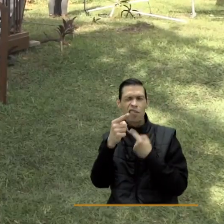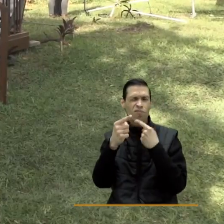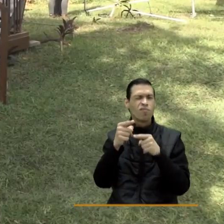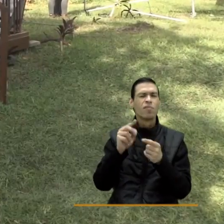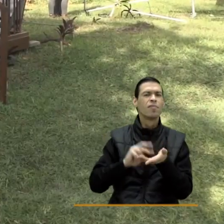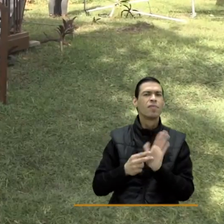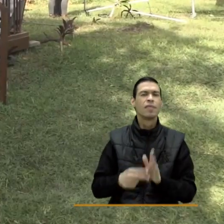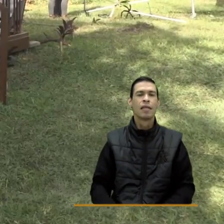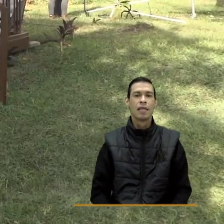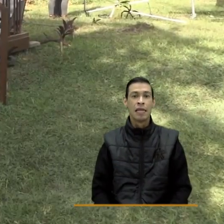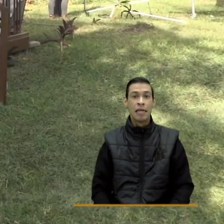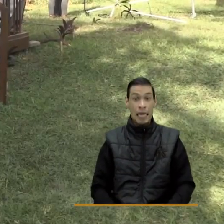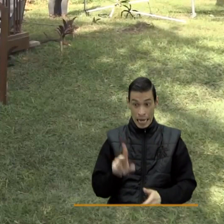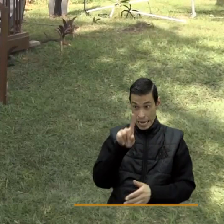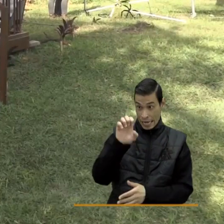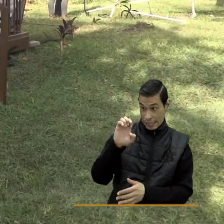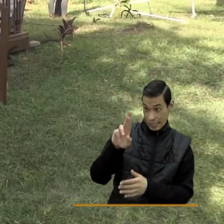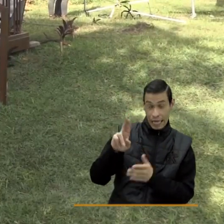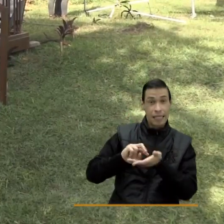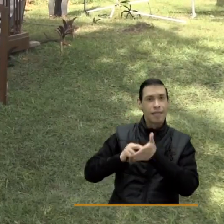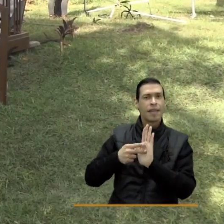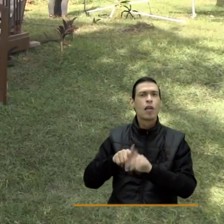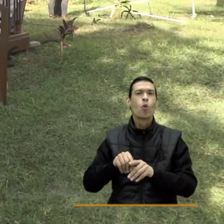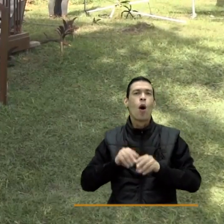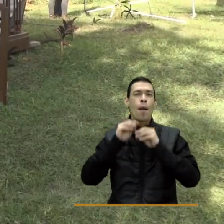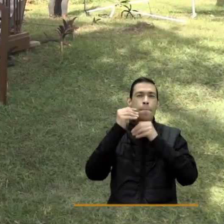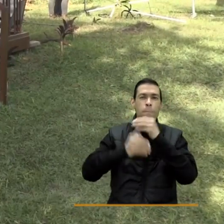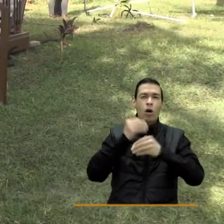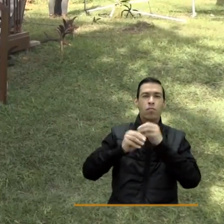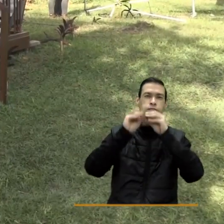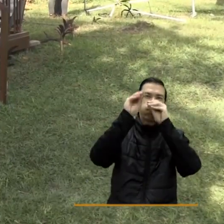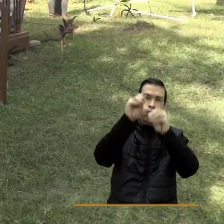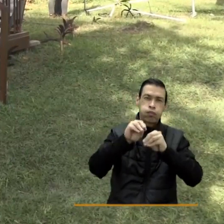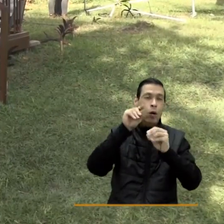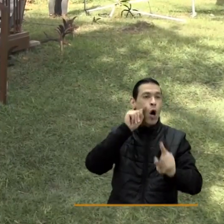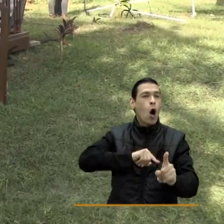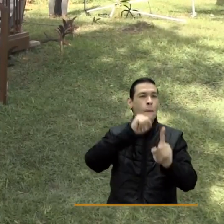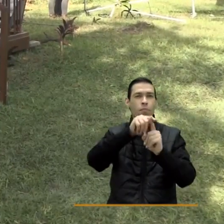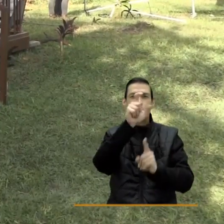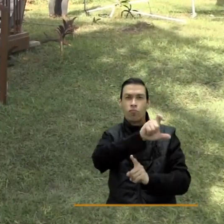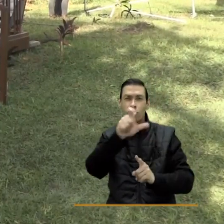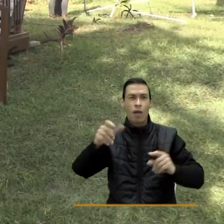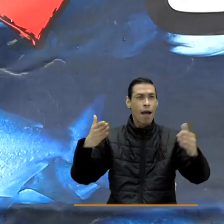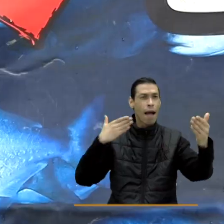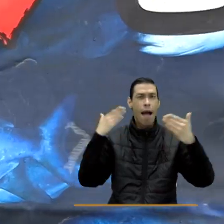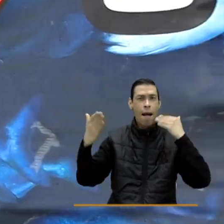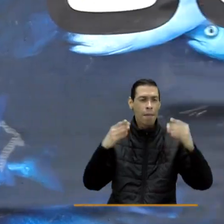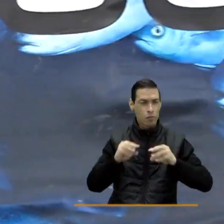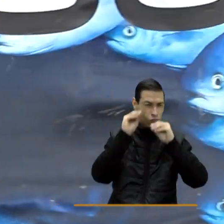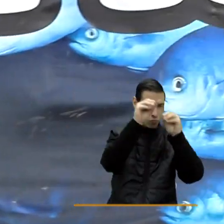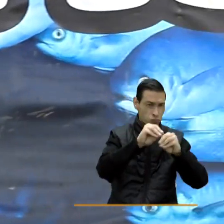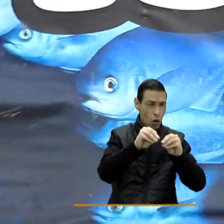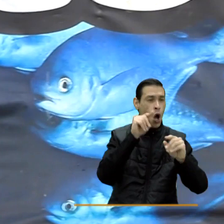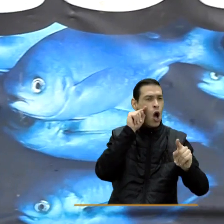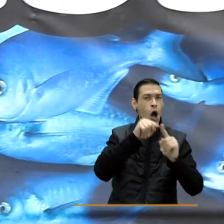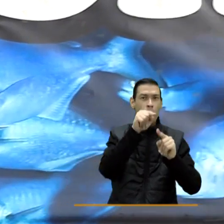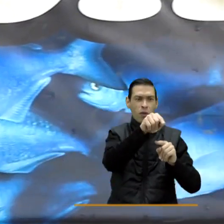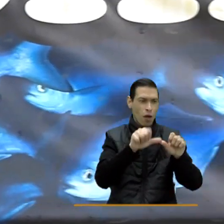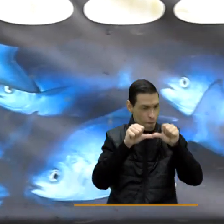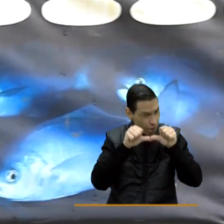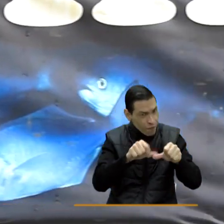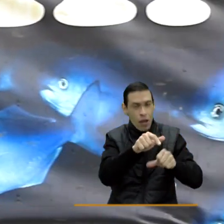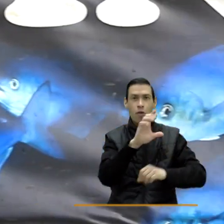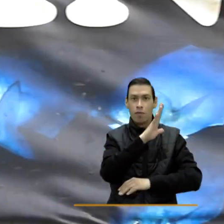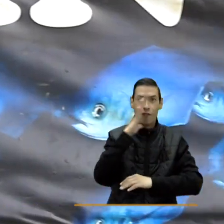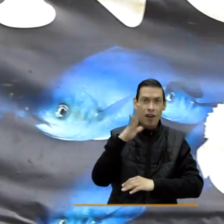Sena Emprende Rural es un proceso formativo que tiene el Sena para mejorar las capacidades técnicas del hombre del campo y que podamos frenar la migración hacia las ciudades y